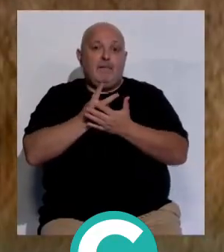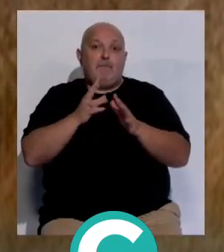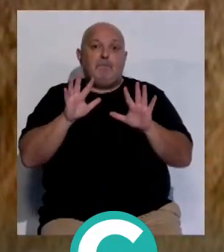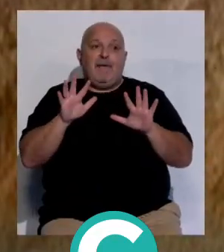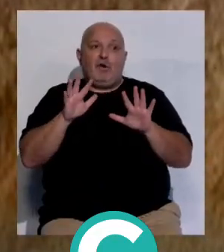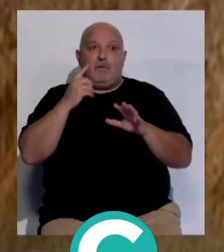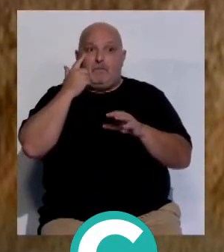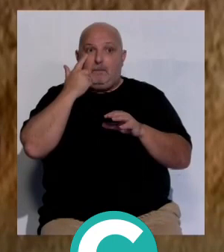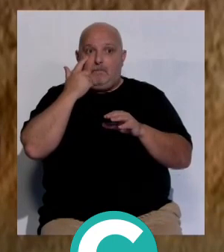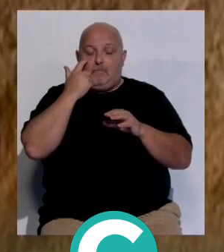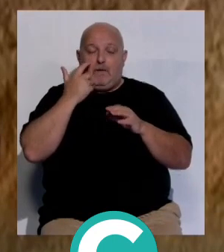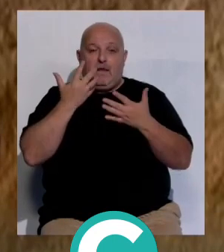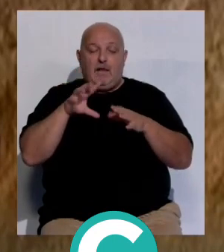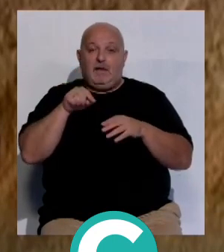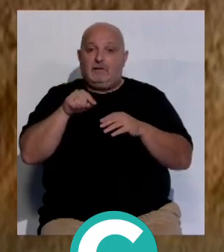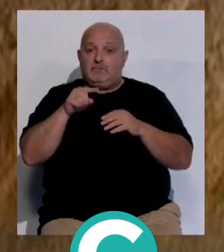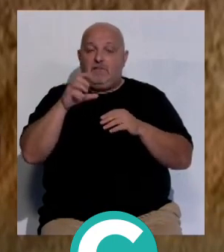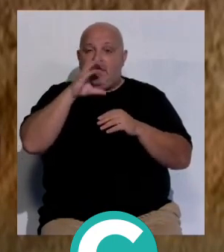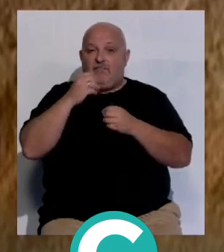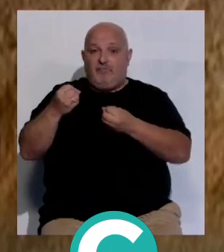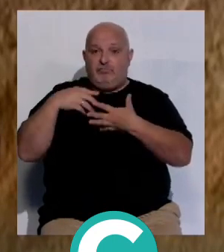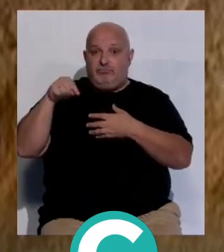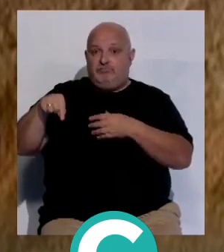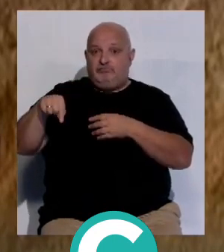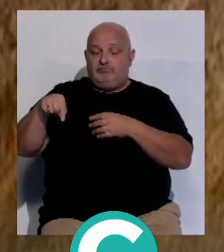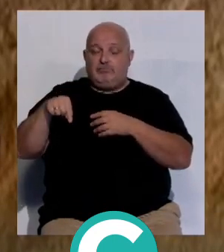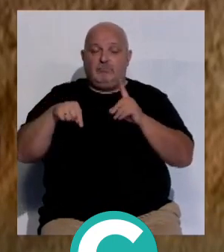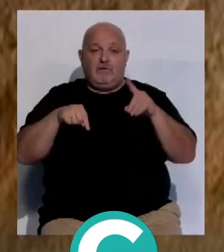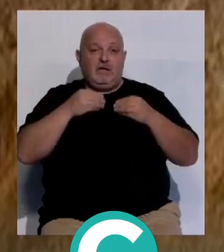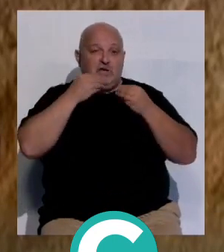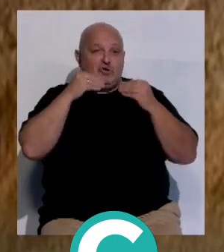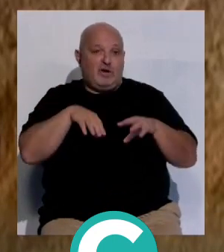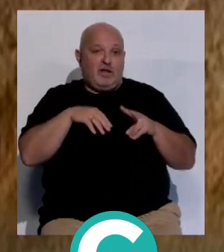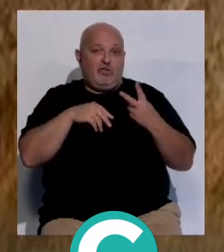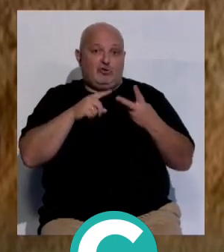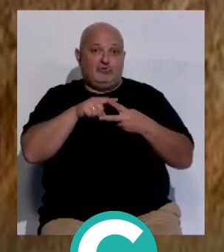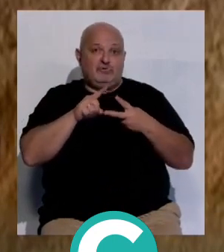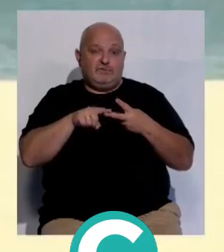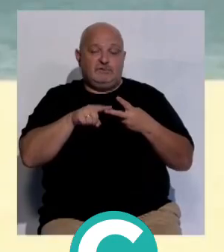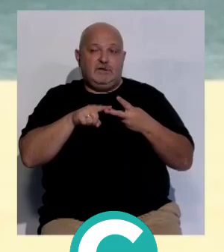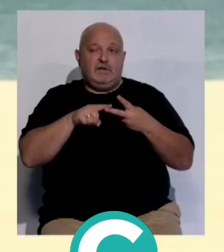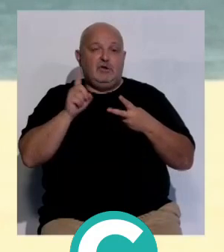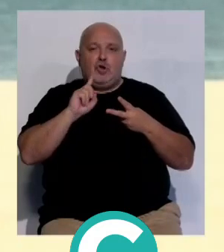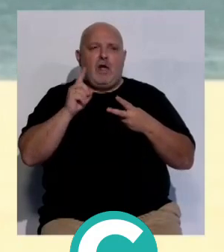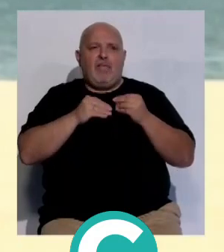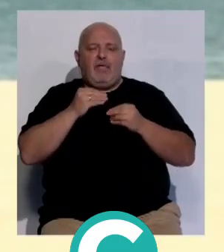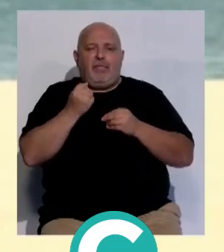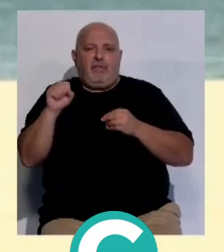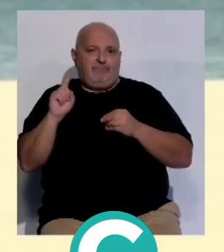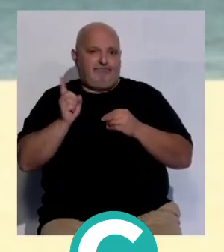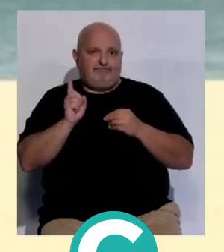evidentemente ante la evidencia científica y ante la historia creo que hubiera sido una irresponsabilidad